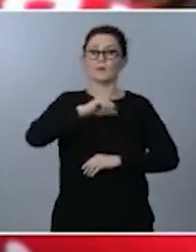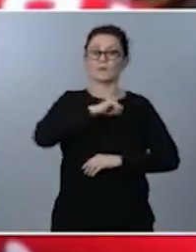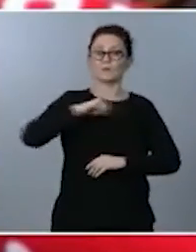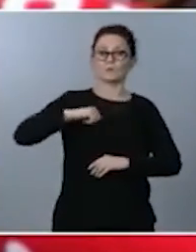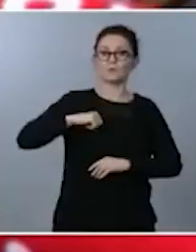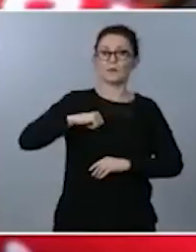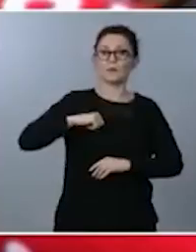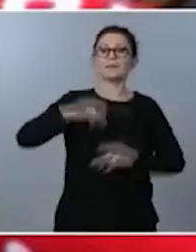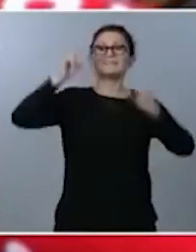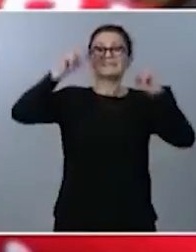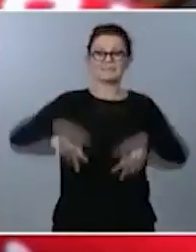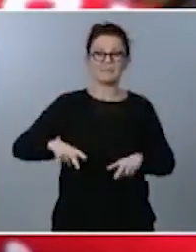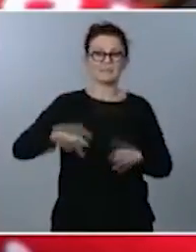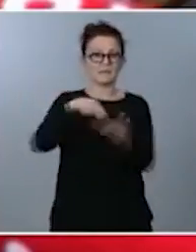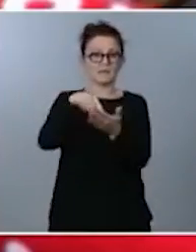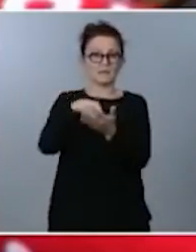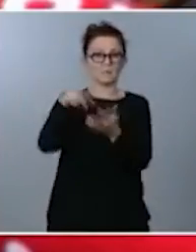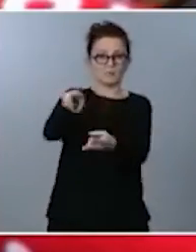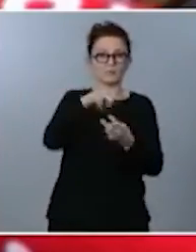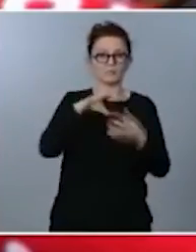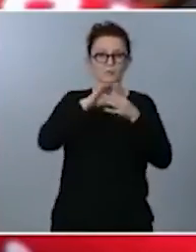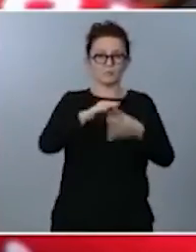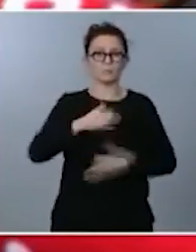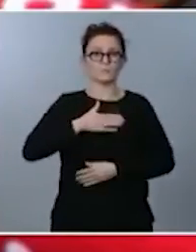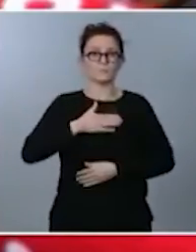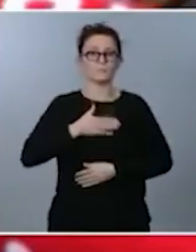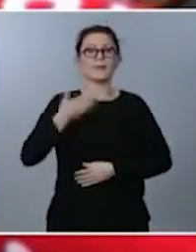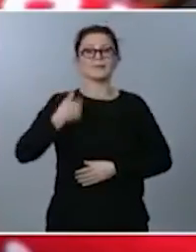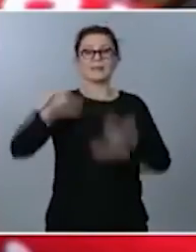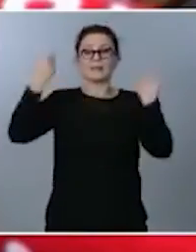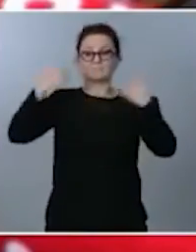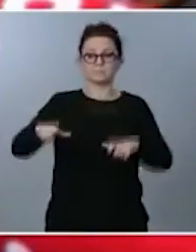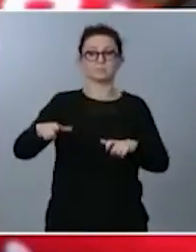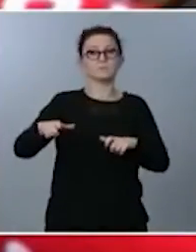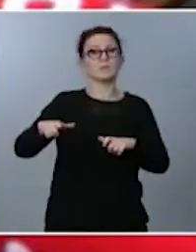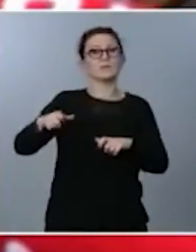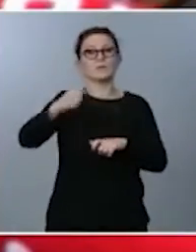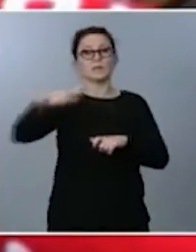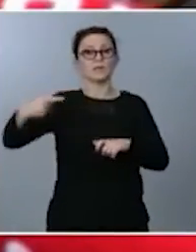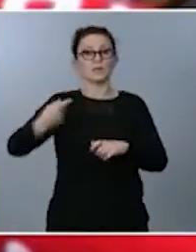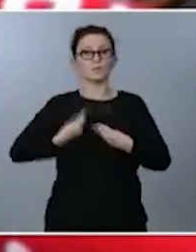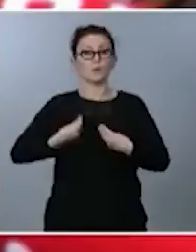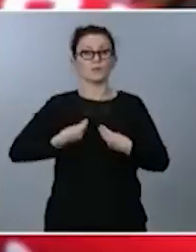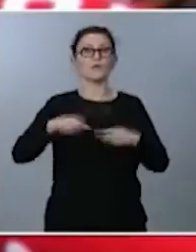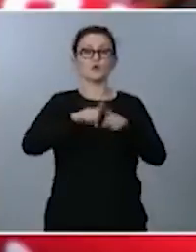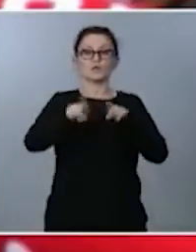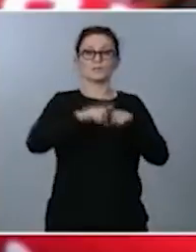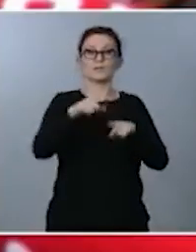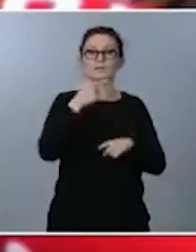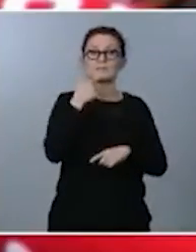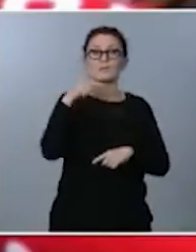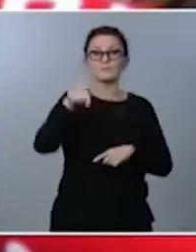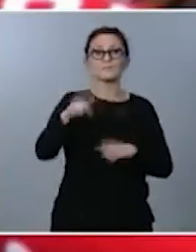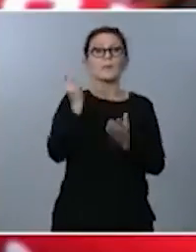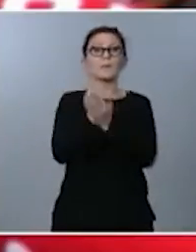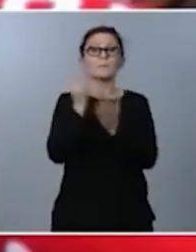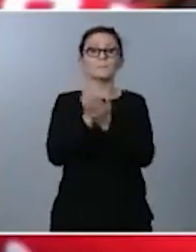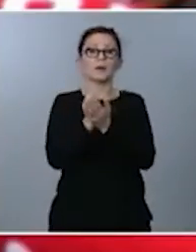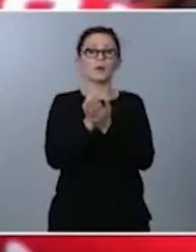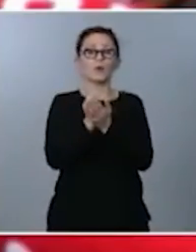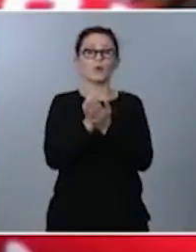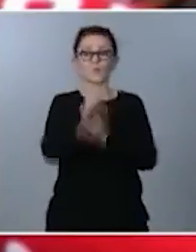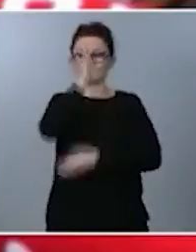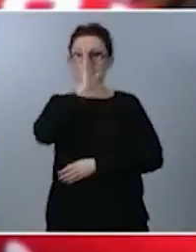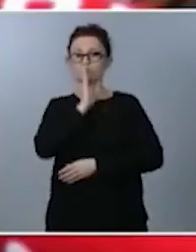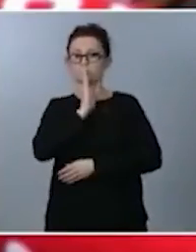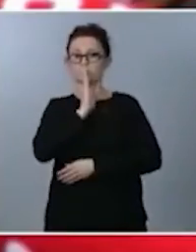sobre el tema de los alquileres, ya hay críticas del sector inmobiliario que dicen que eso va a propiciar el pago en vez de alquileres y que los